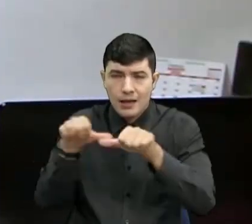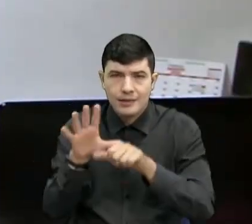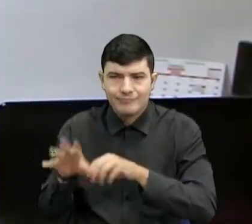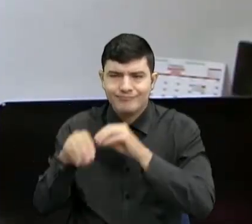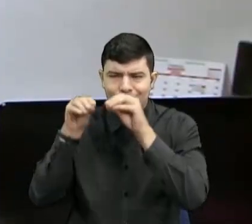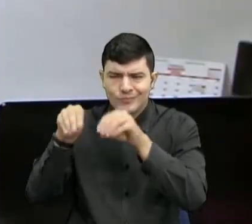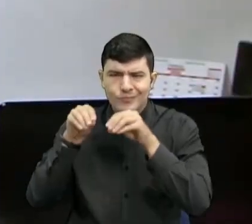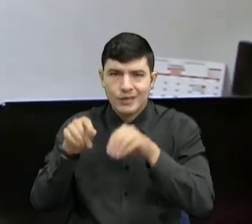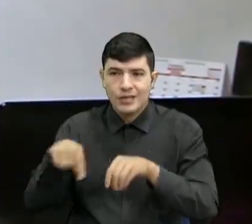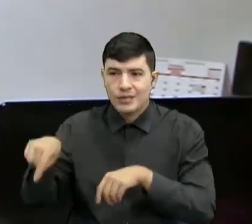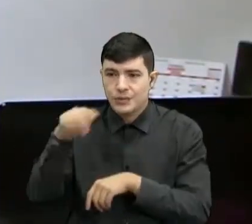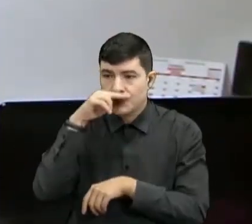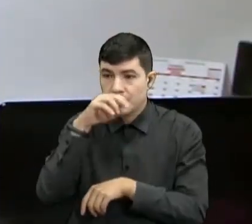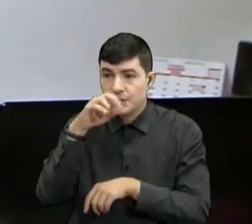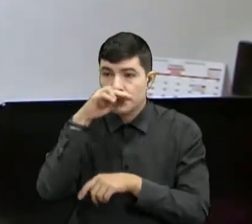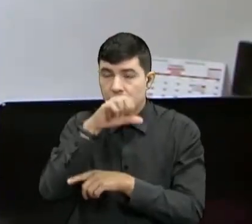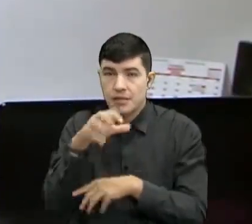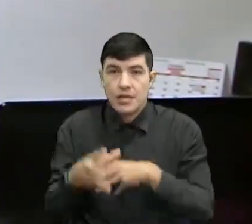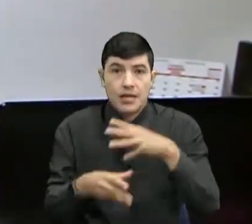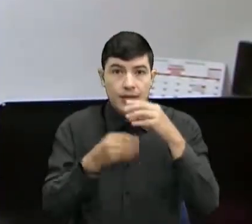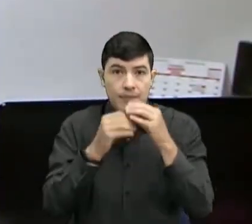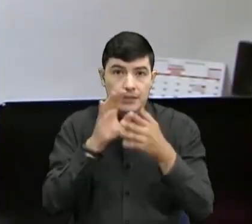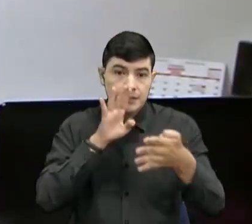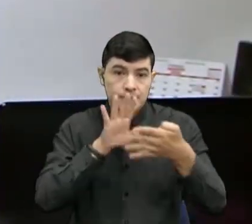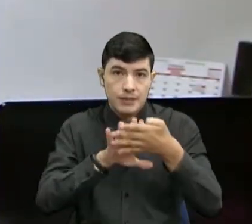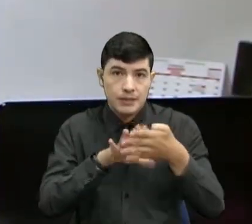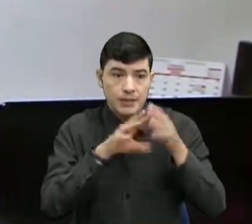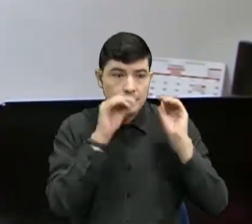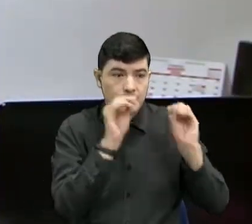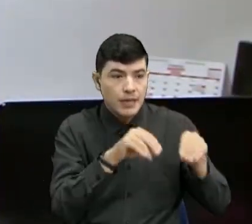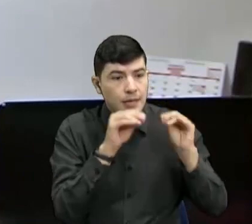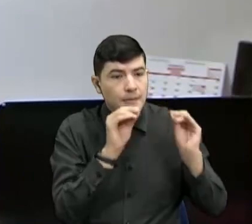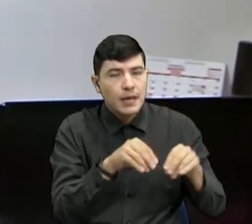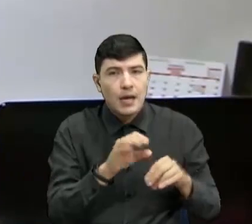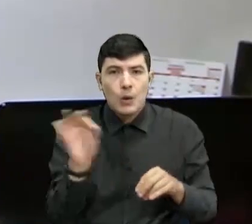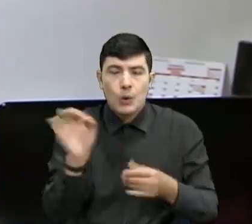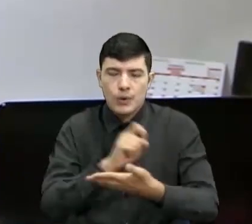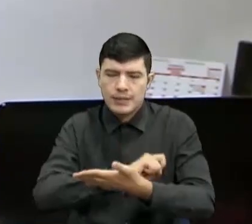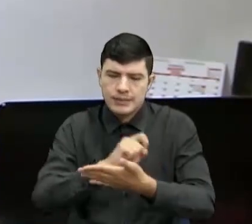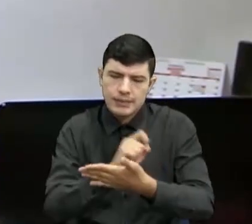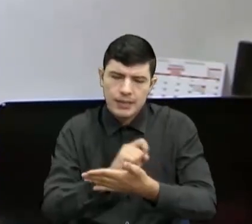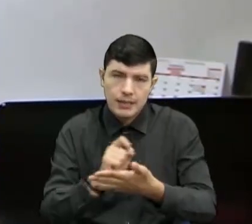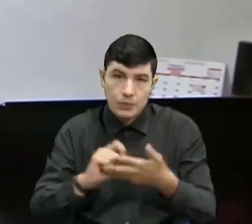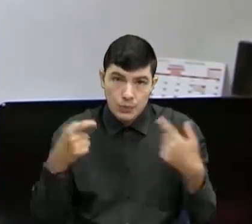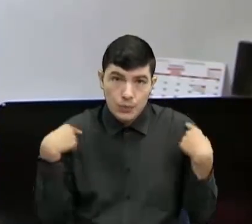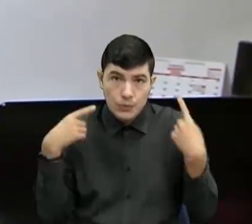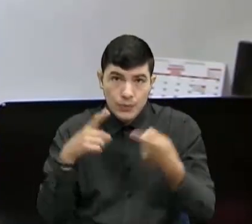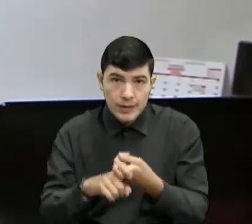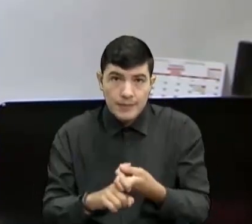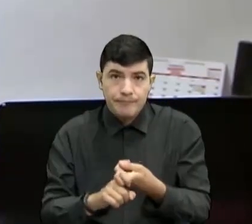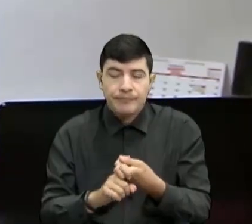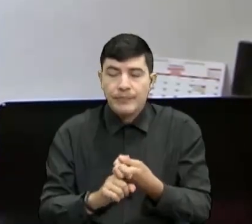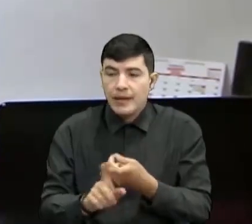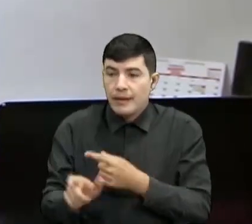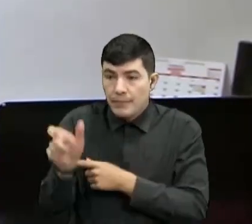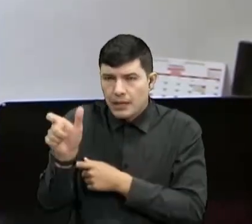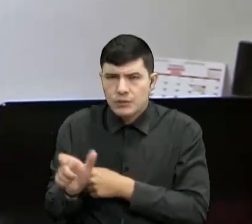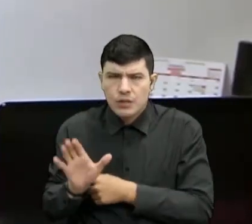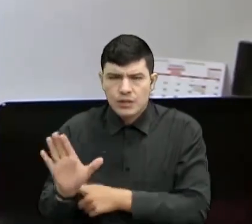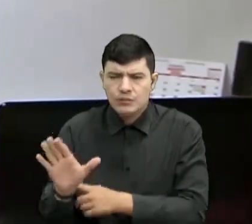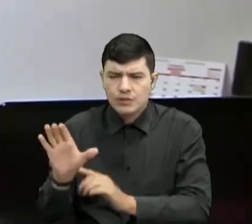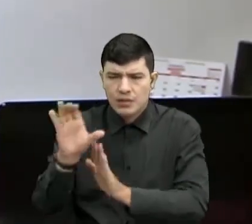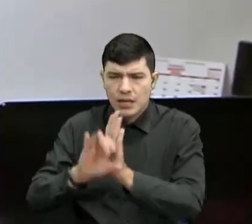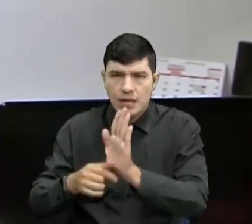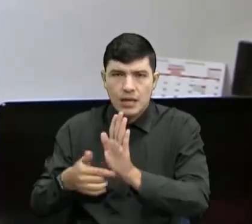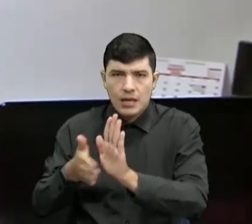formación de los niños, además de la matemática, de la escritura, una persona certificada en el inglés,